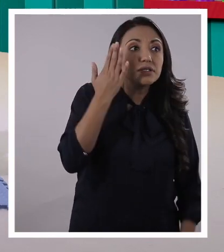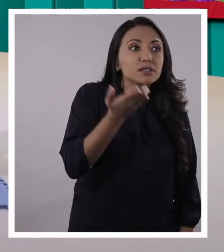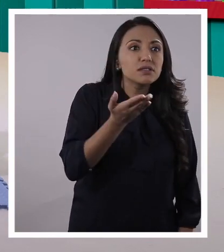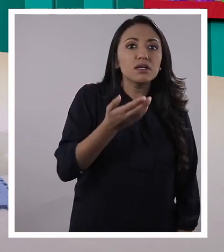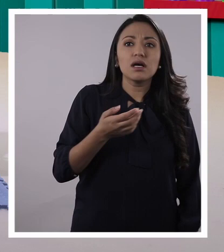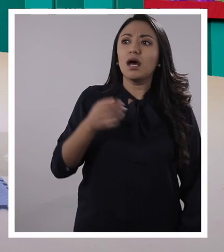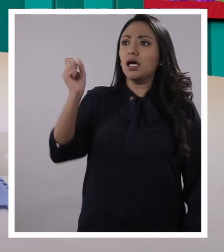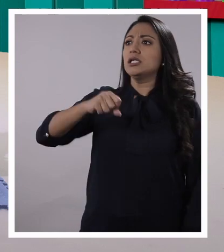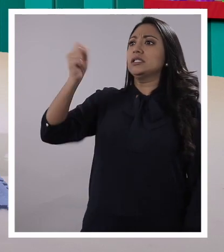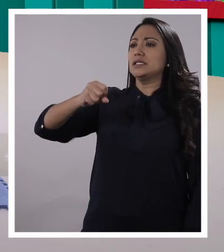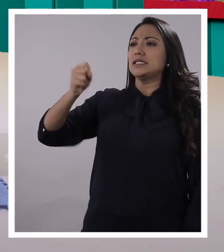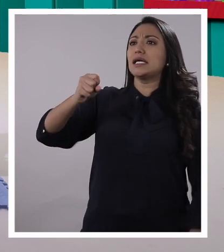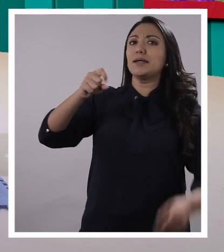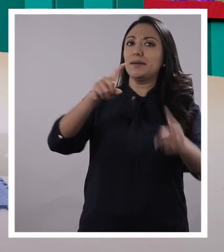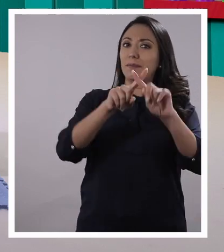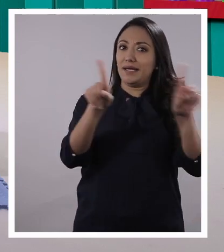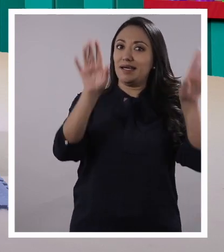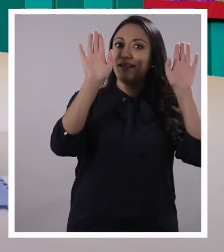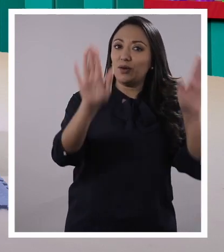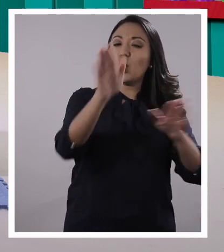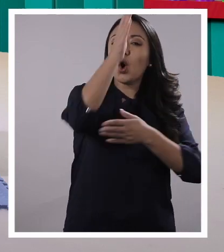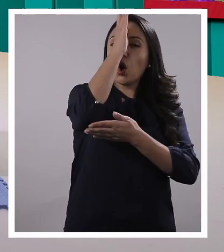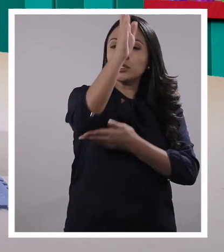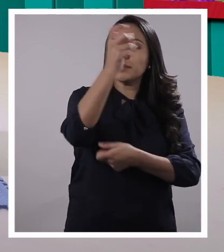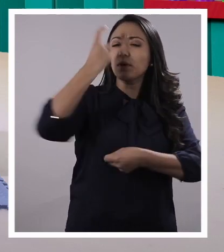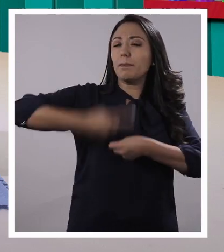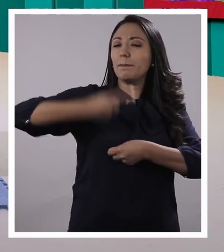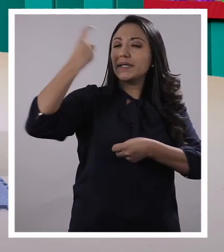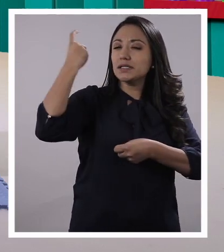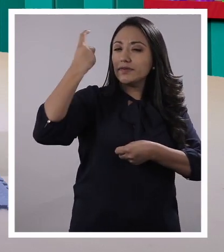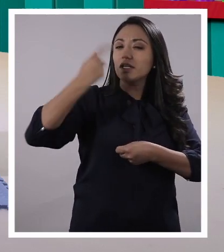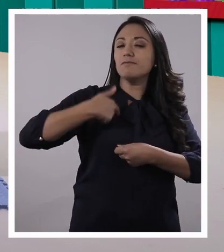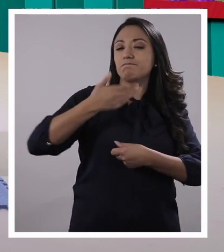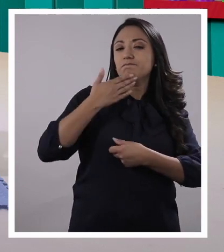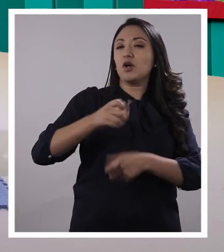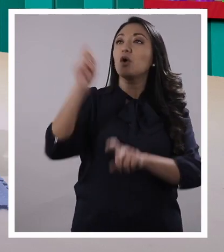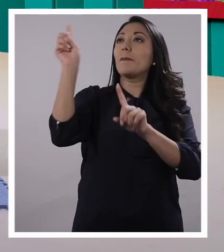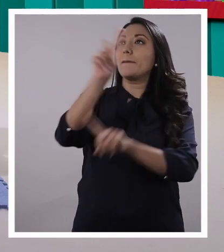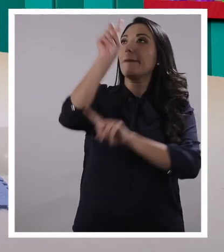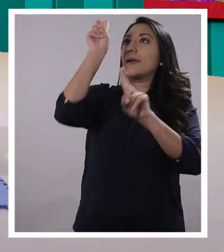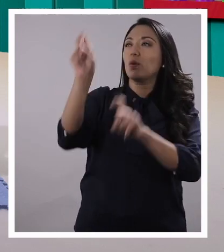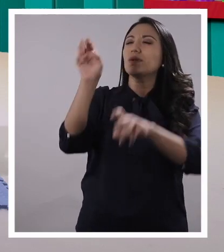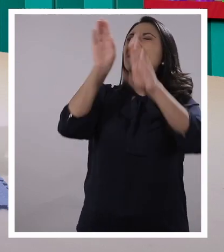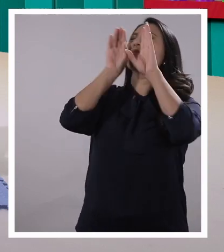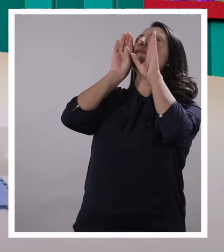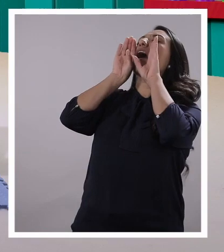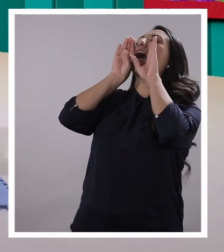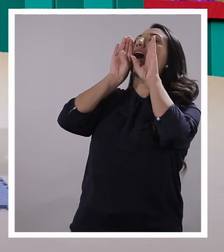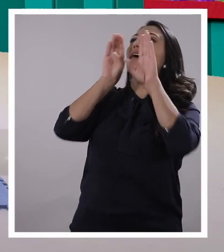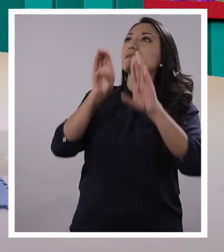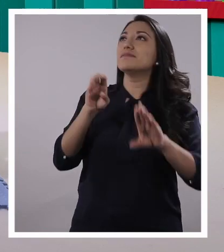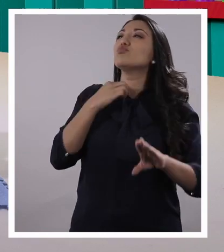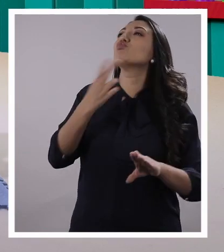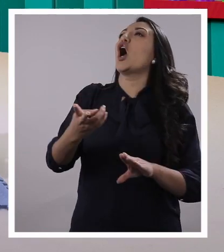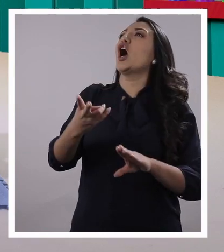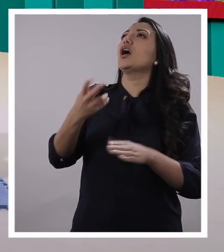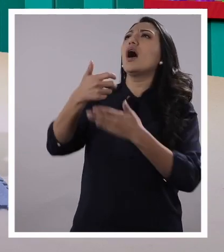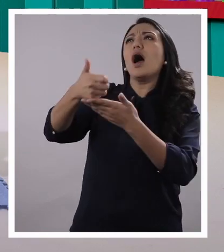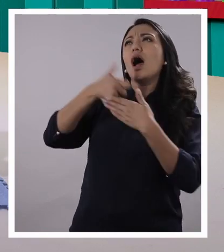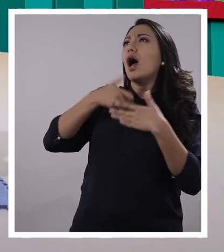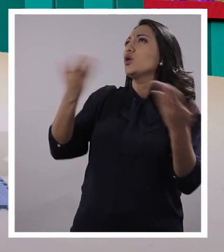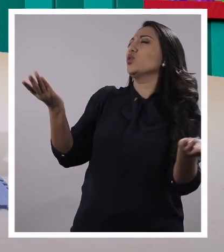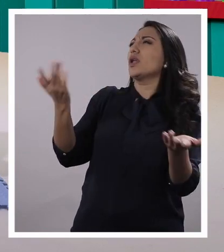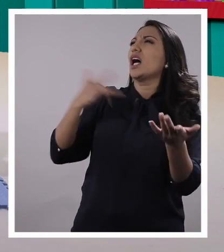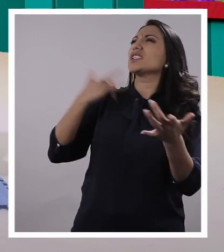Sí, profe, lo sabemos. Pero vamos a averiguar a quién sabe el concepto exacto. ¡Webster! Oye,